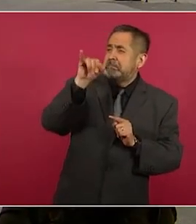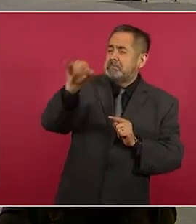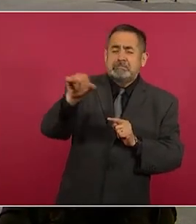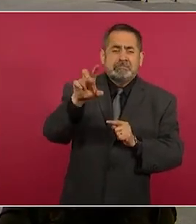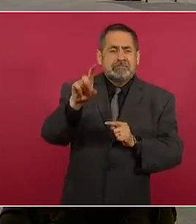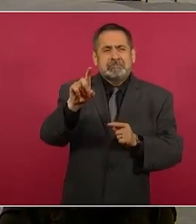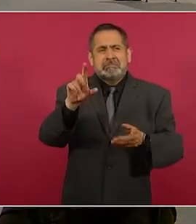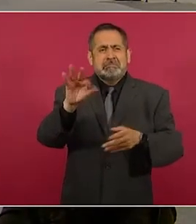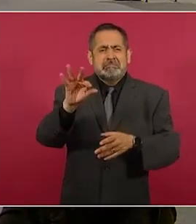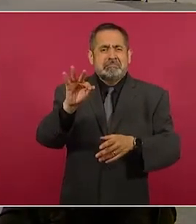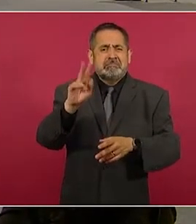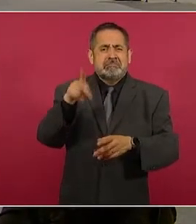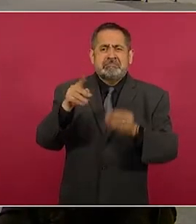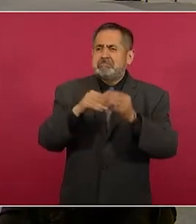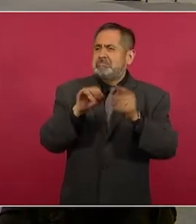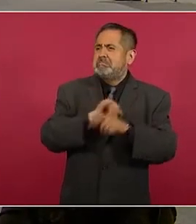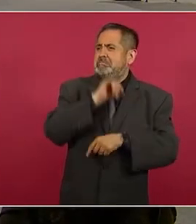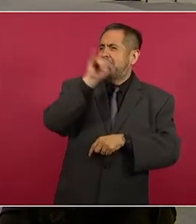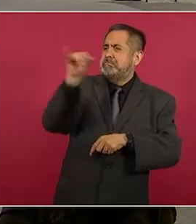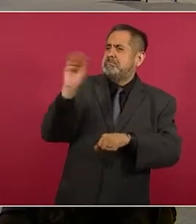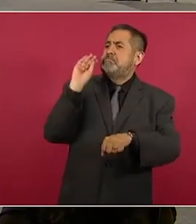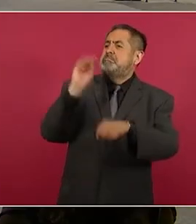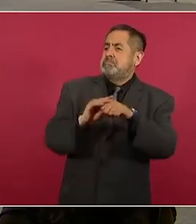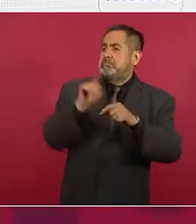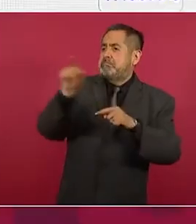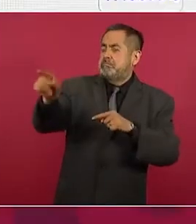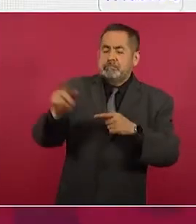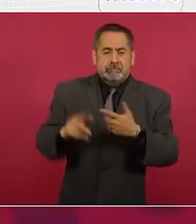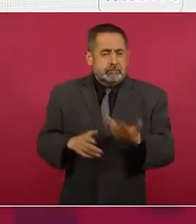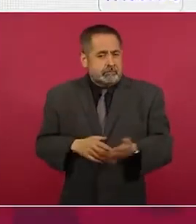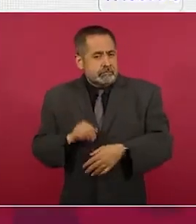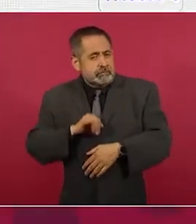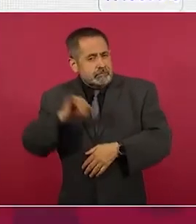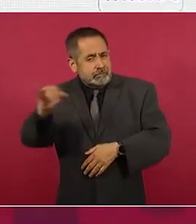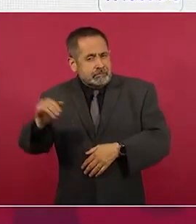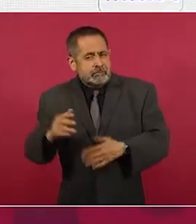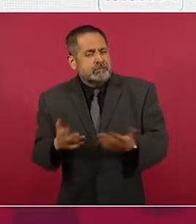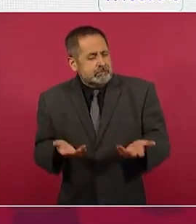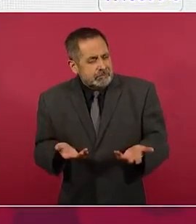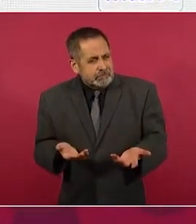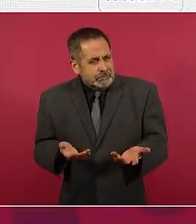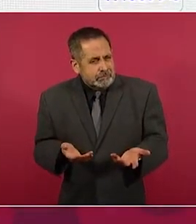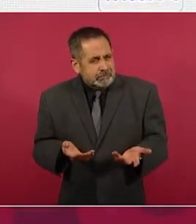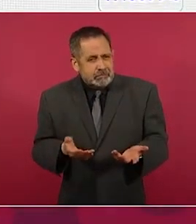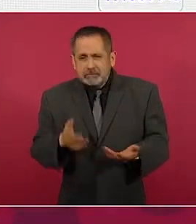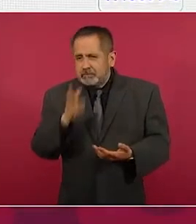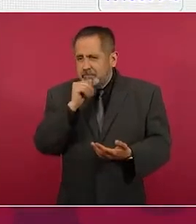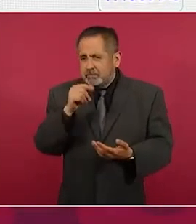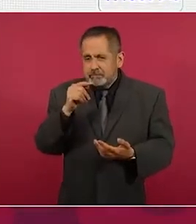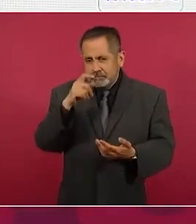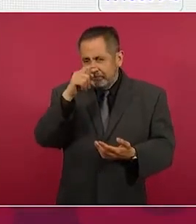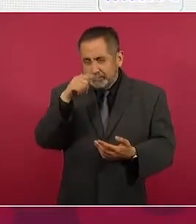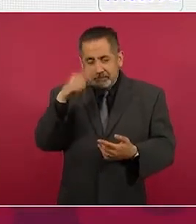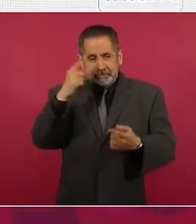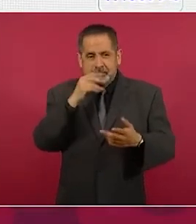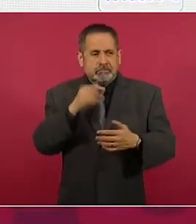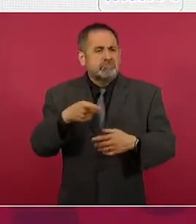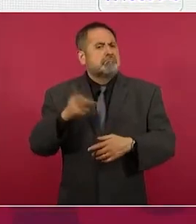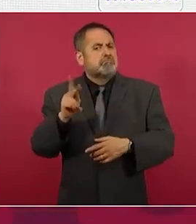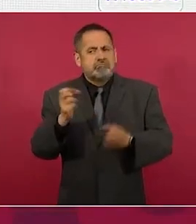Pero la gente salió a votar